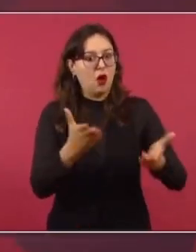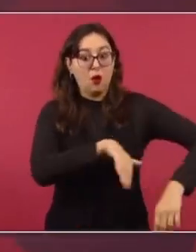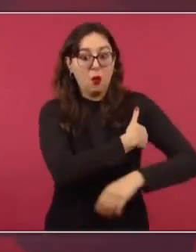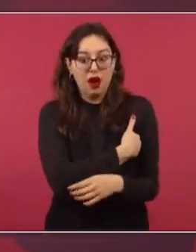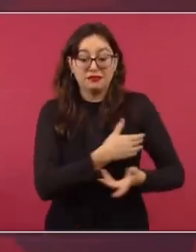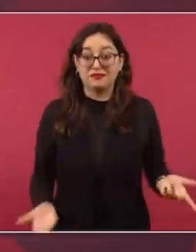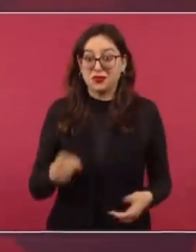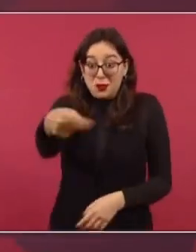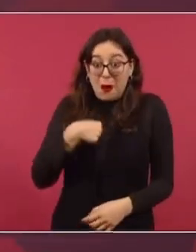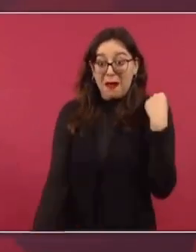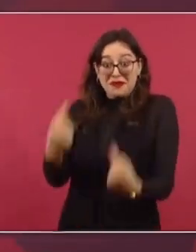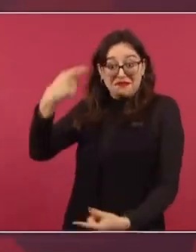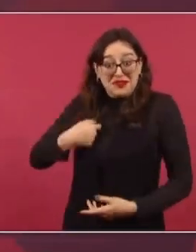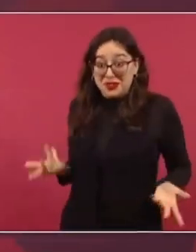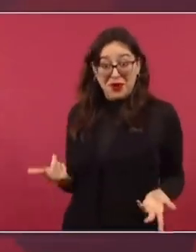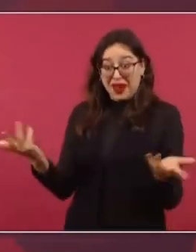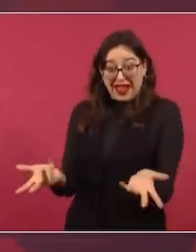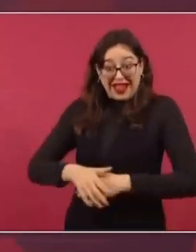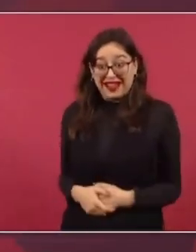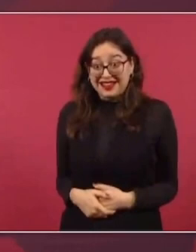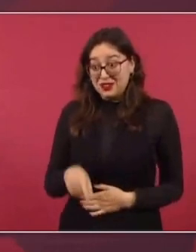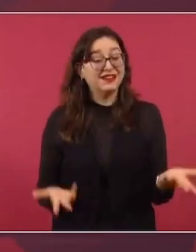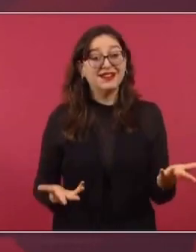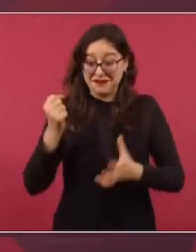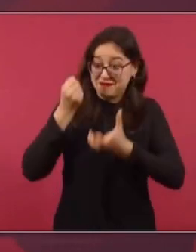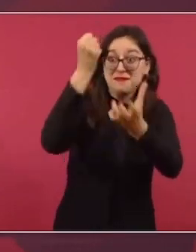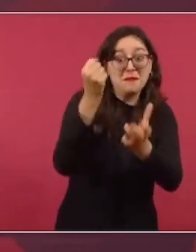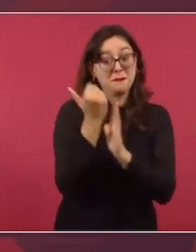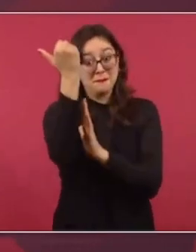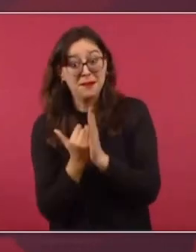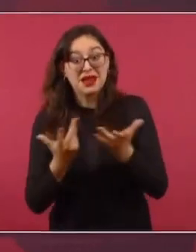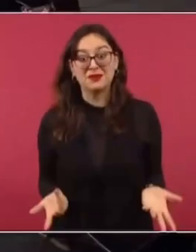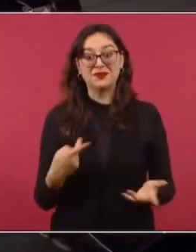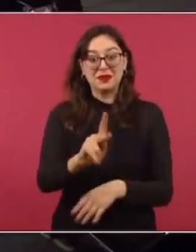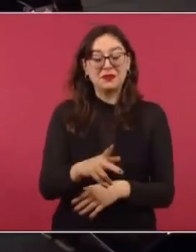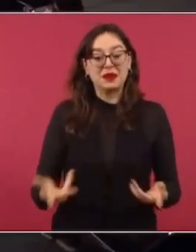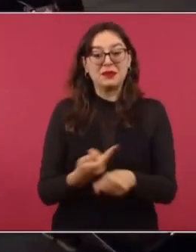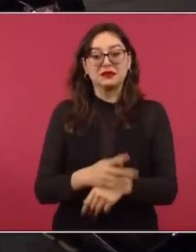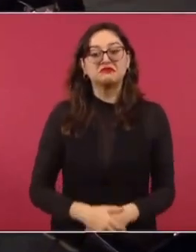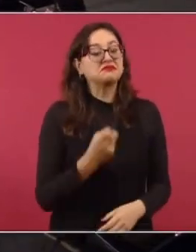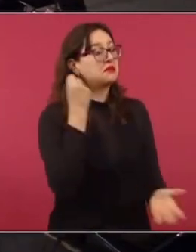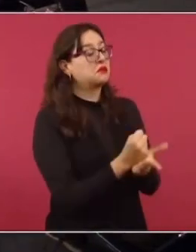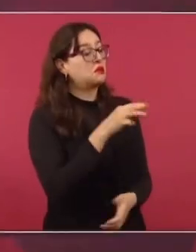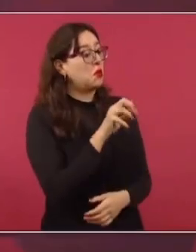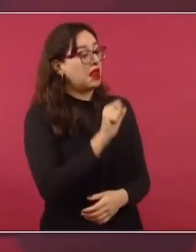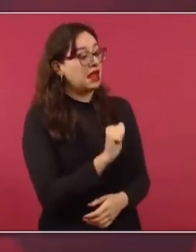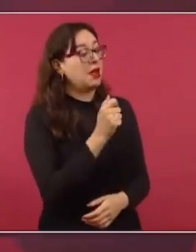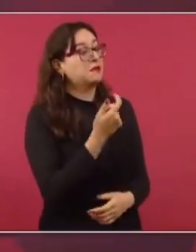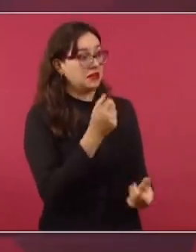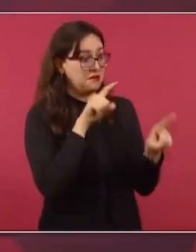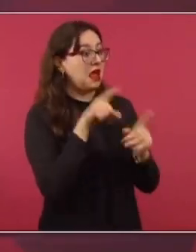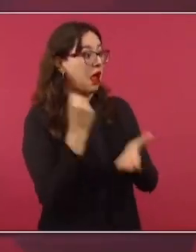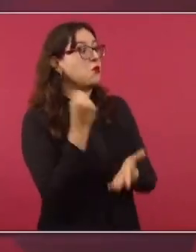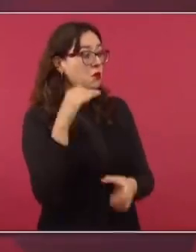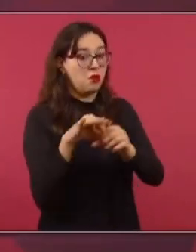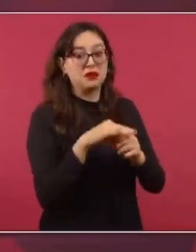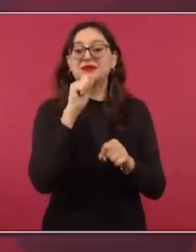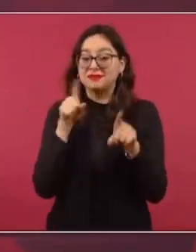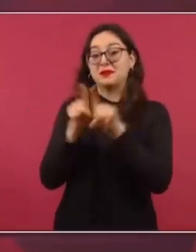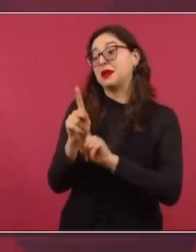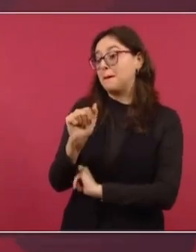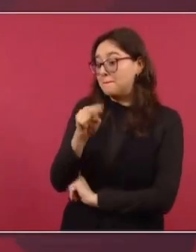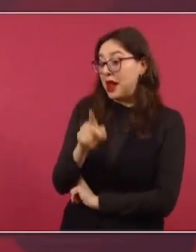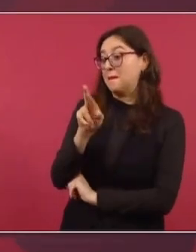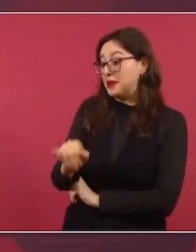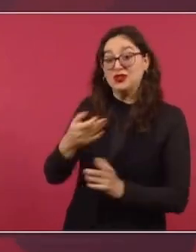No, no, le pregunto a mí. O sea, hay que reclamarle a Claudio X. González. Esto aprobó Morena, el PT y el Partido Verde. Sí, y el PAN,